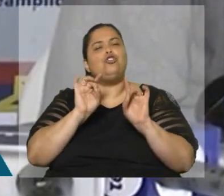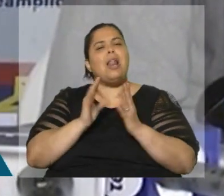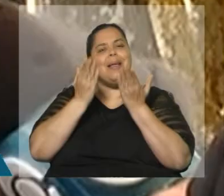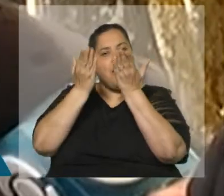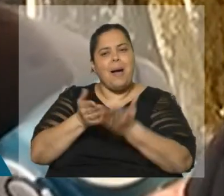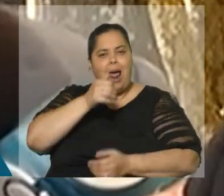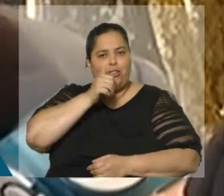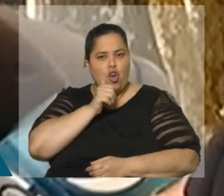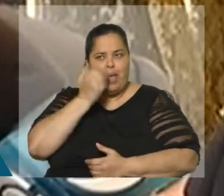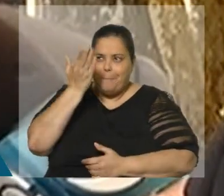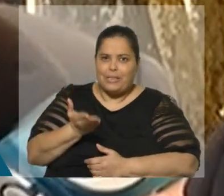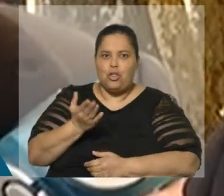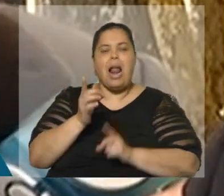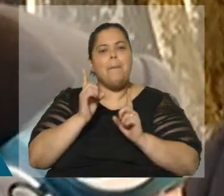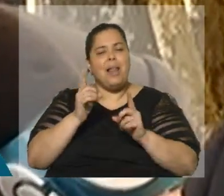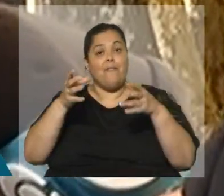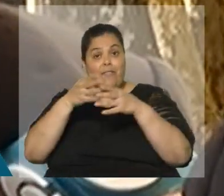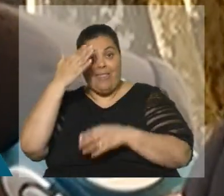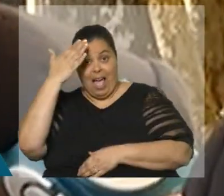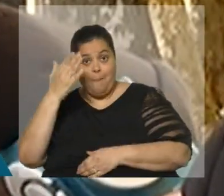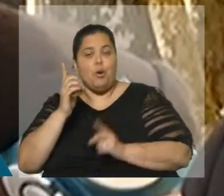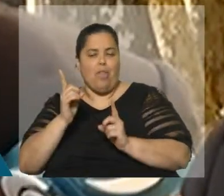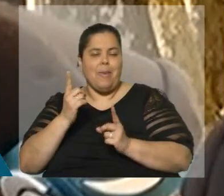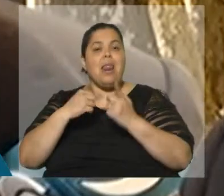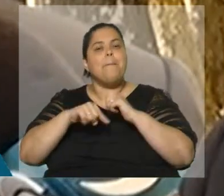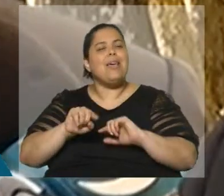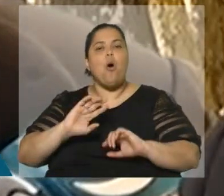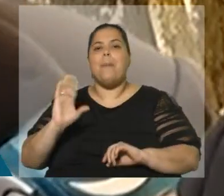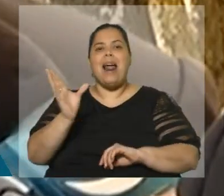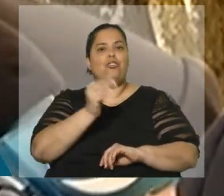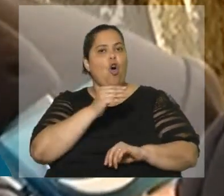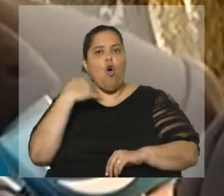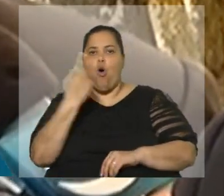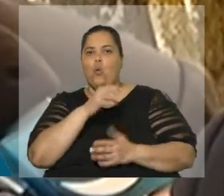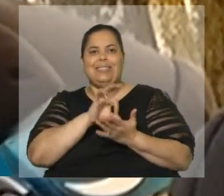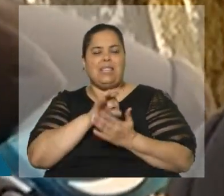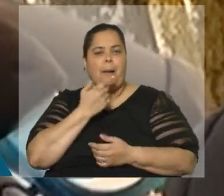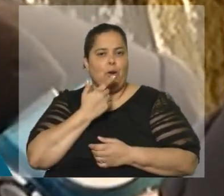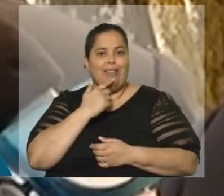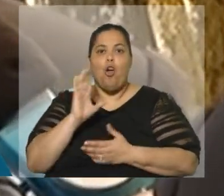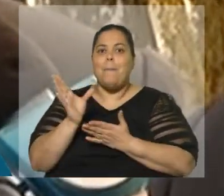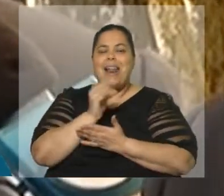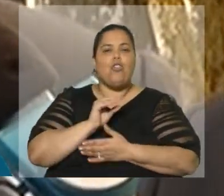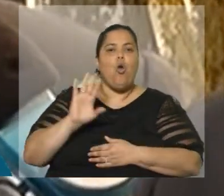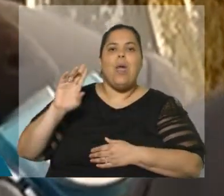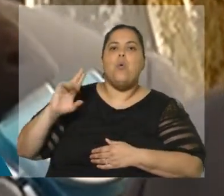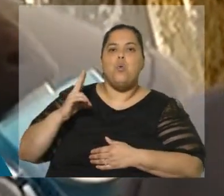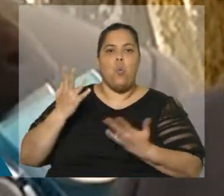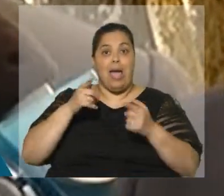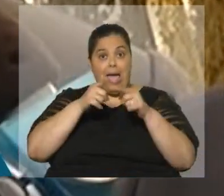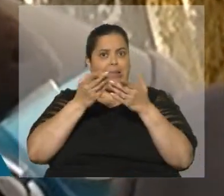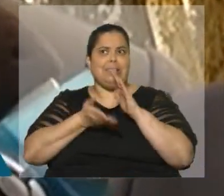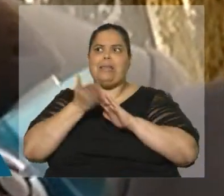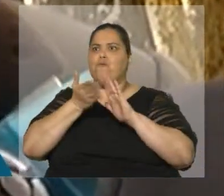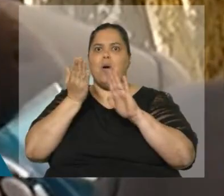y para el Frente Amplio, sino para el conjunto del sistema político y para el Uruguay. Él se fue por la puerta grande